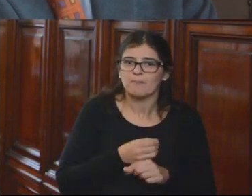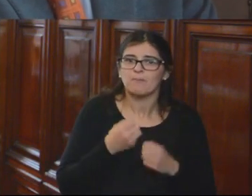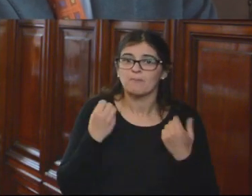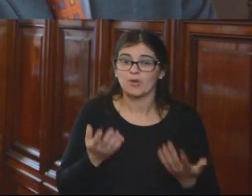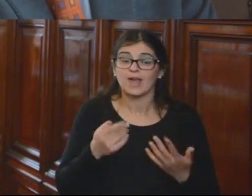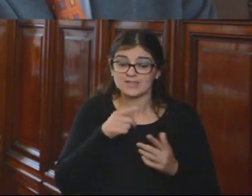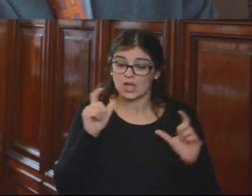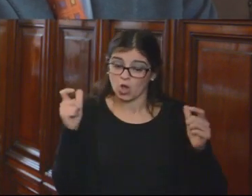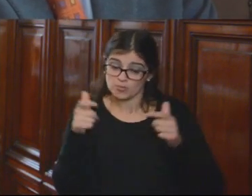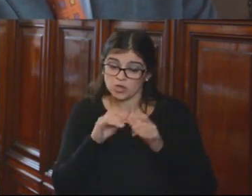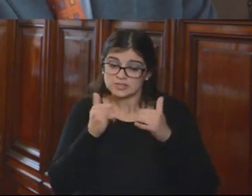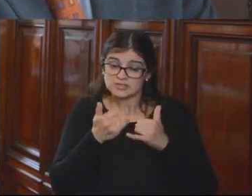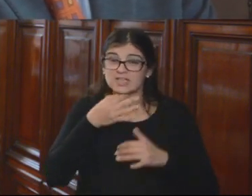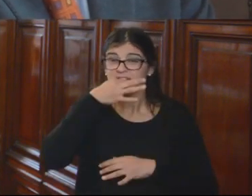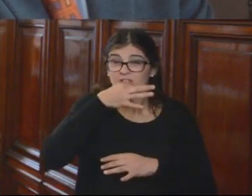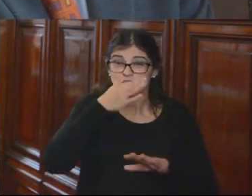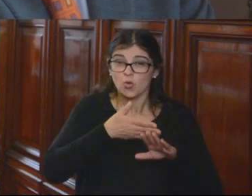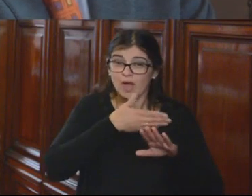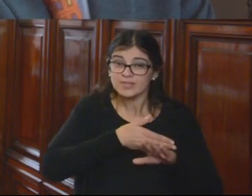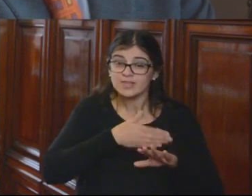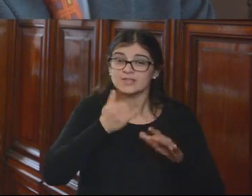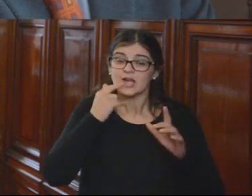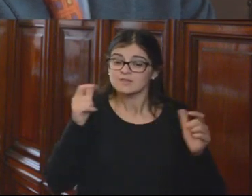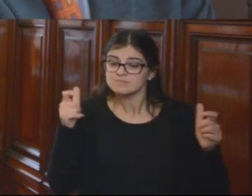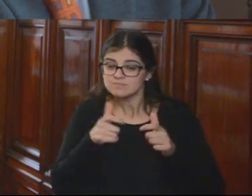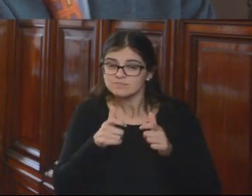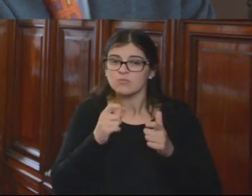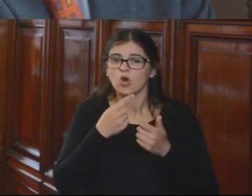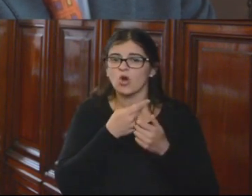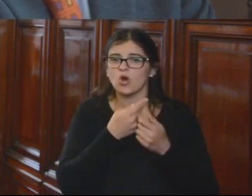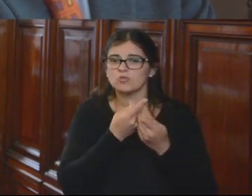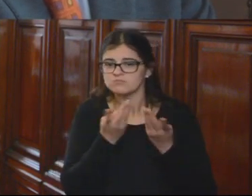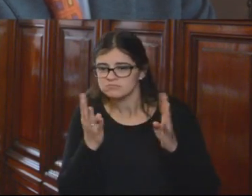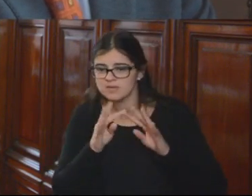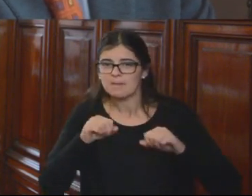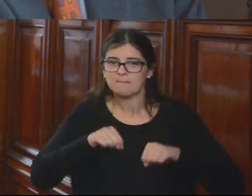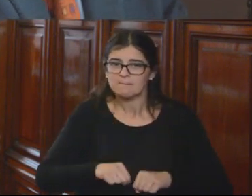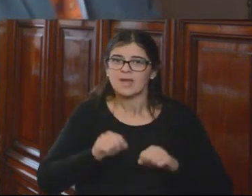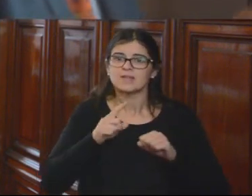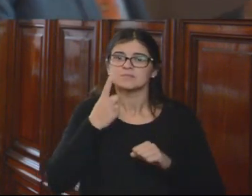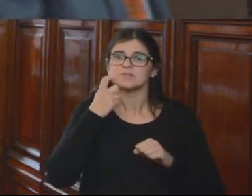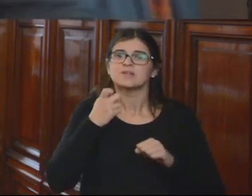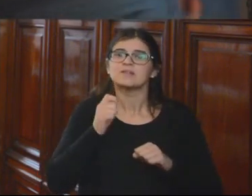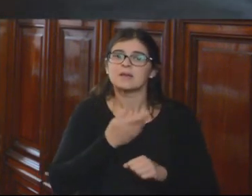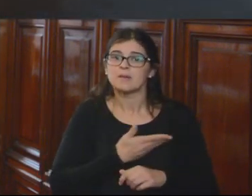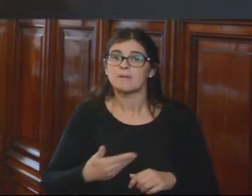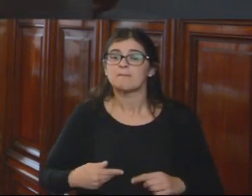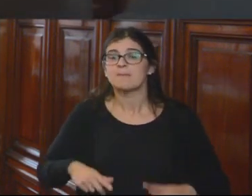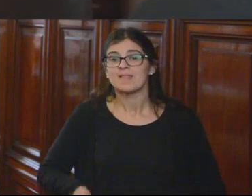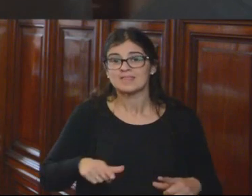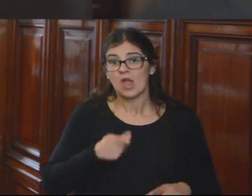esa comisión que se ha hecho mención, que está conformada por todos los integrantes y que preside evidentemente el Ministerio de Justicia,